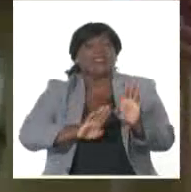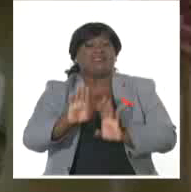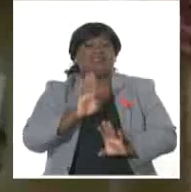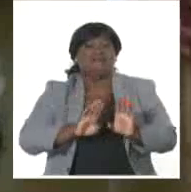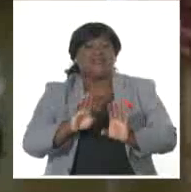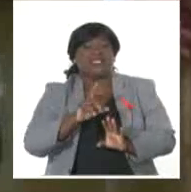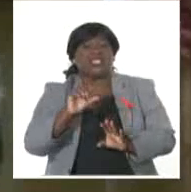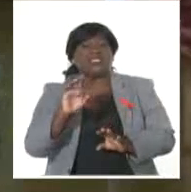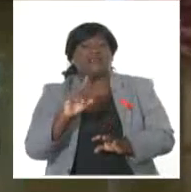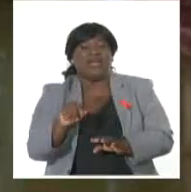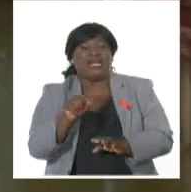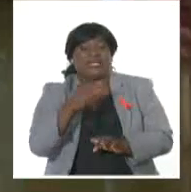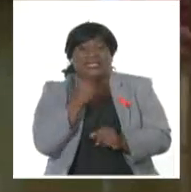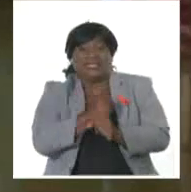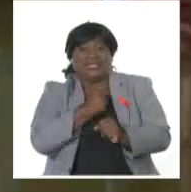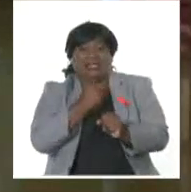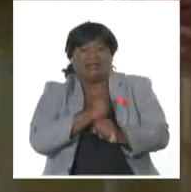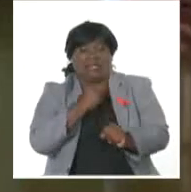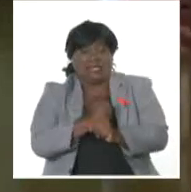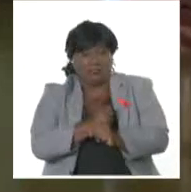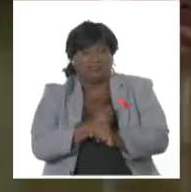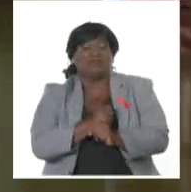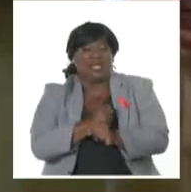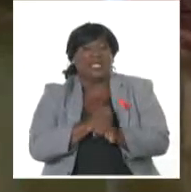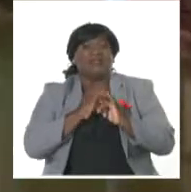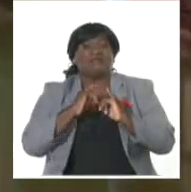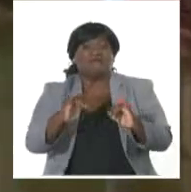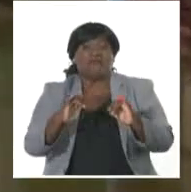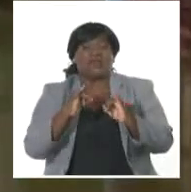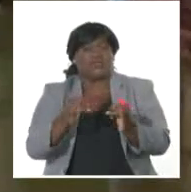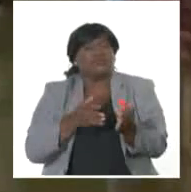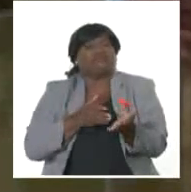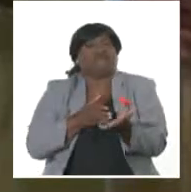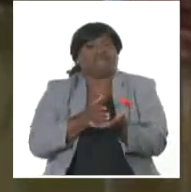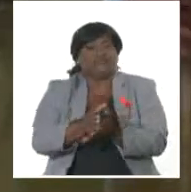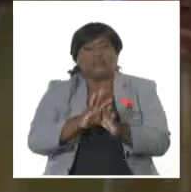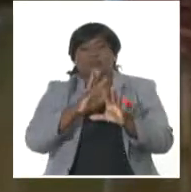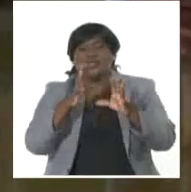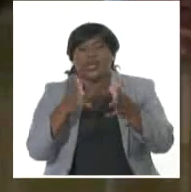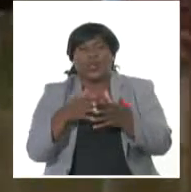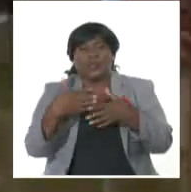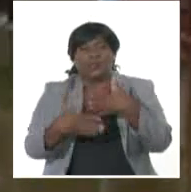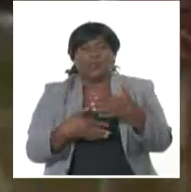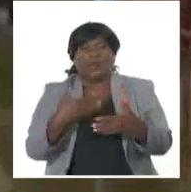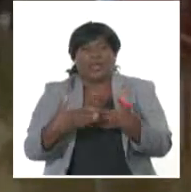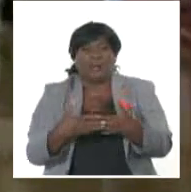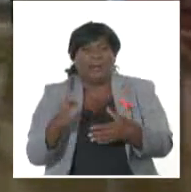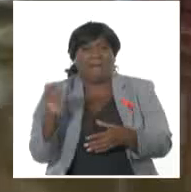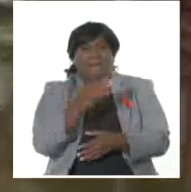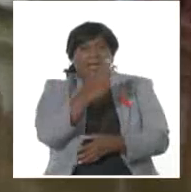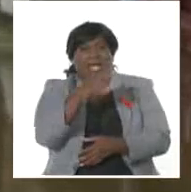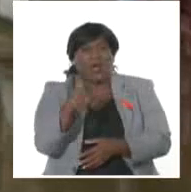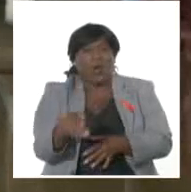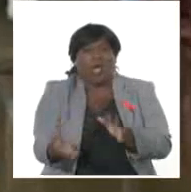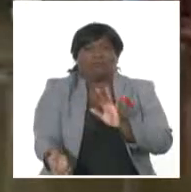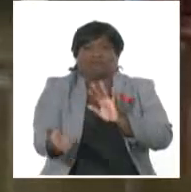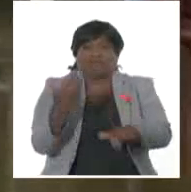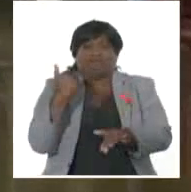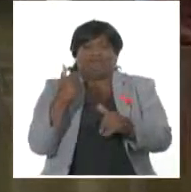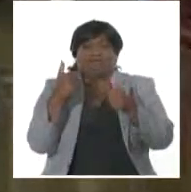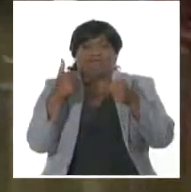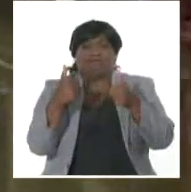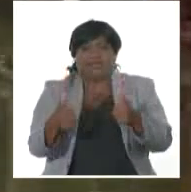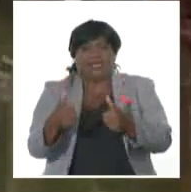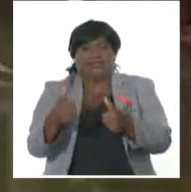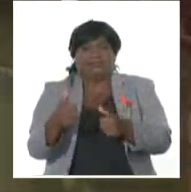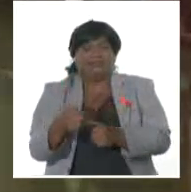Desde este punto de la isla, le mantendremos informado de todo lo que acontece para que Baracoa se levante ante estos eventos